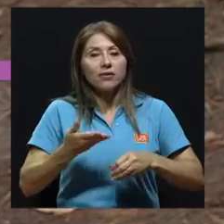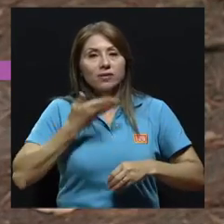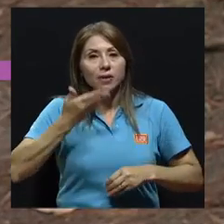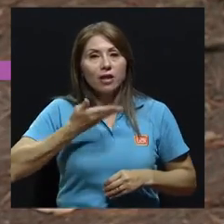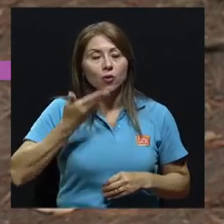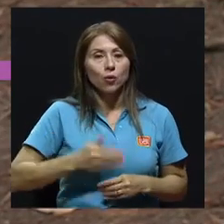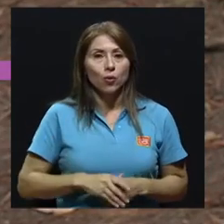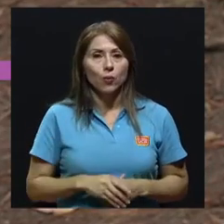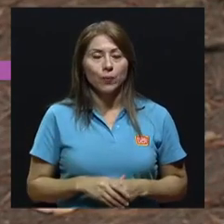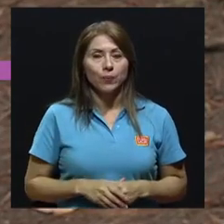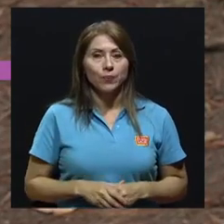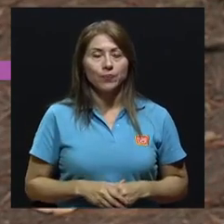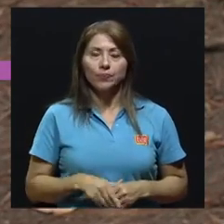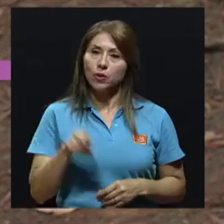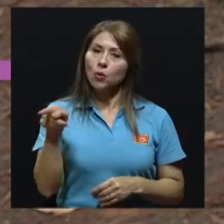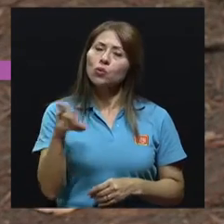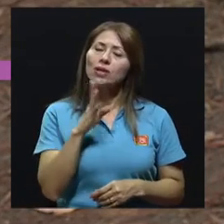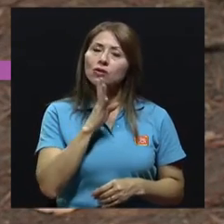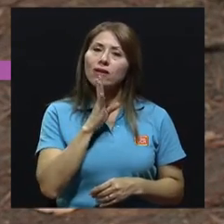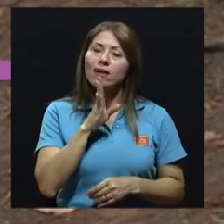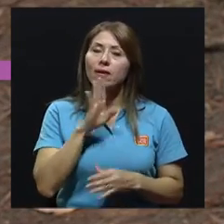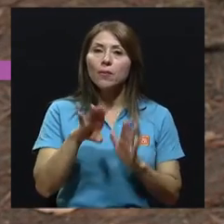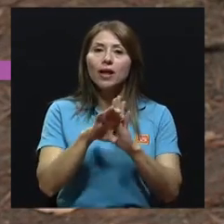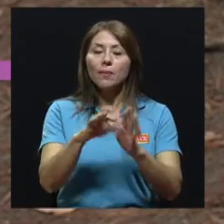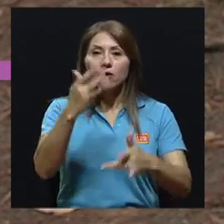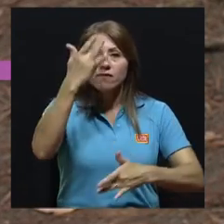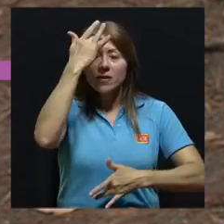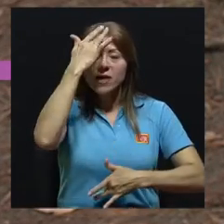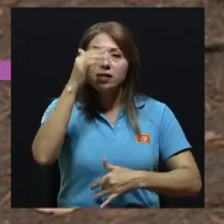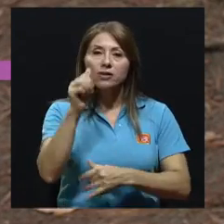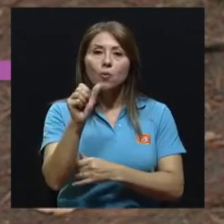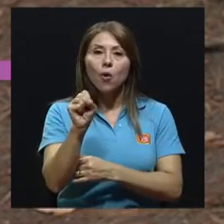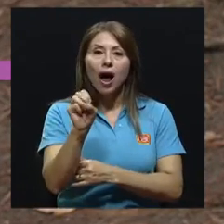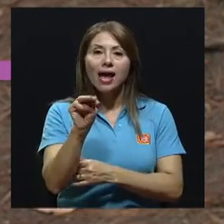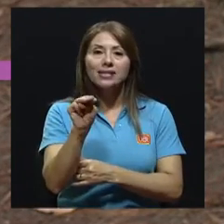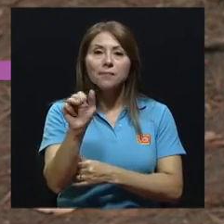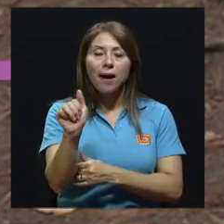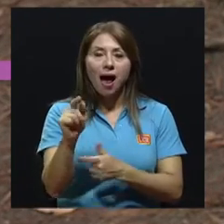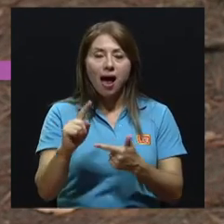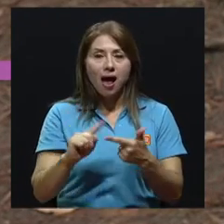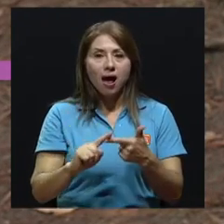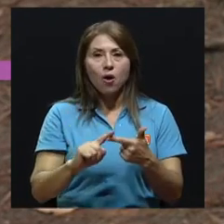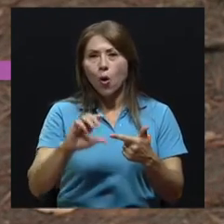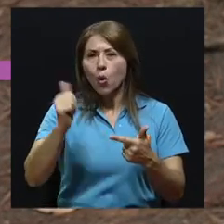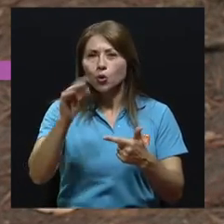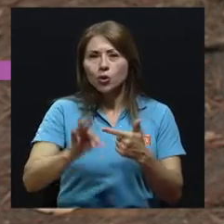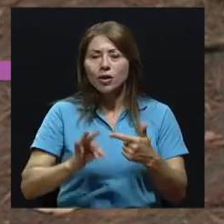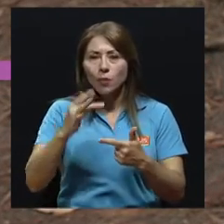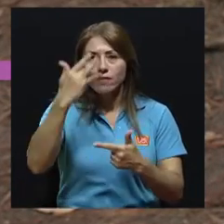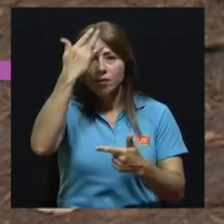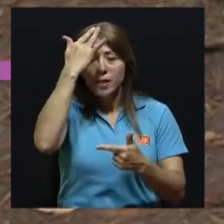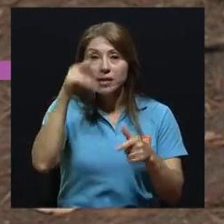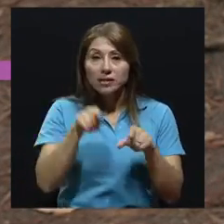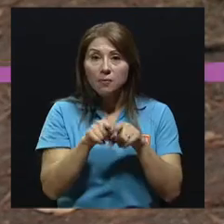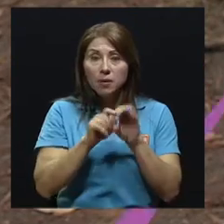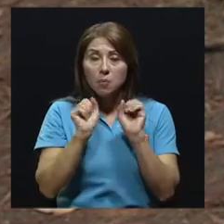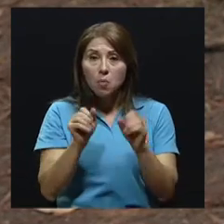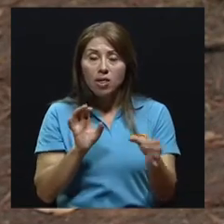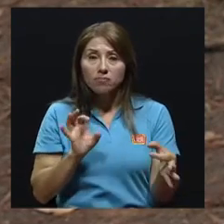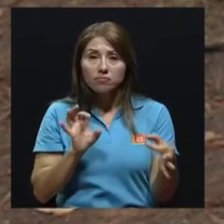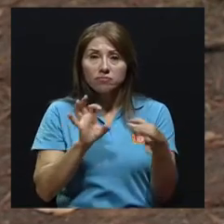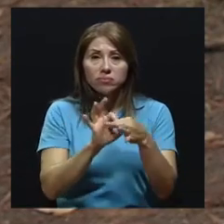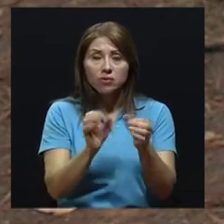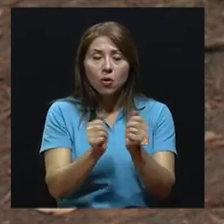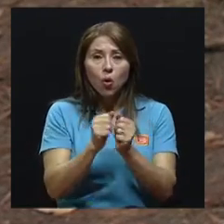bloque anterior de esta conversación, Félix, usted nos mencionaba que, por ejemplo, enfermedades como el asma, otro tipo de enfermedades, ¿podrían estar asociadas también con